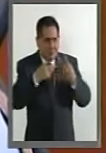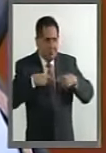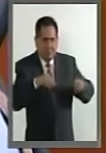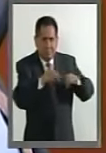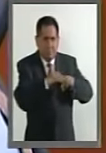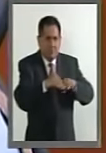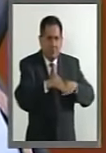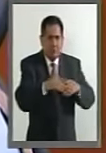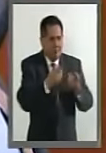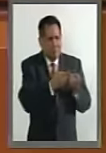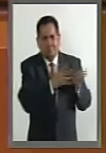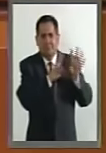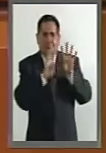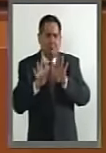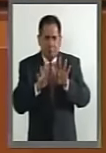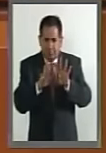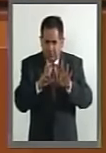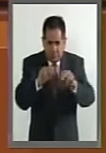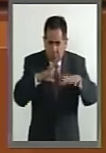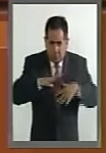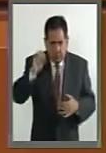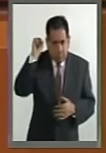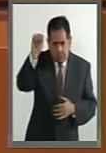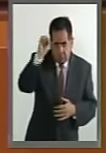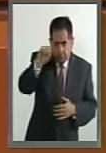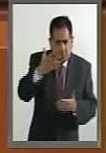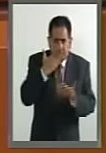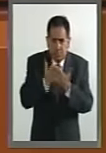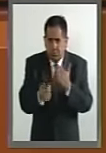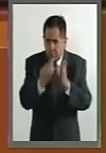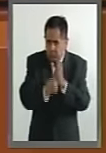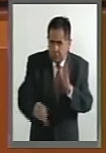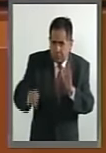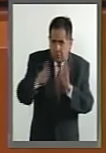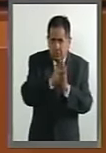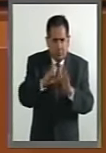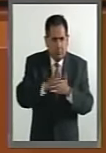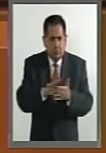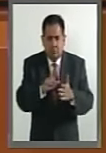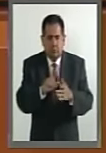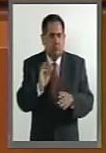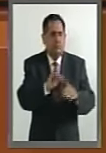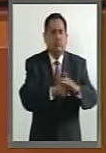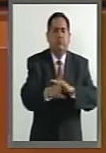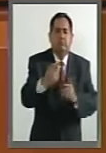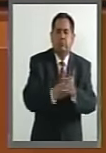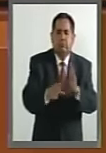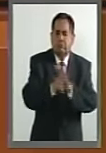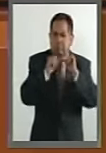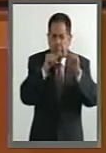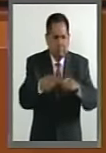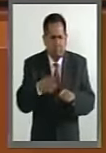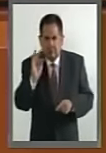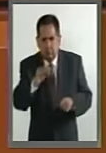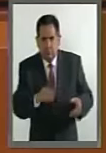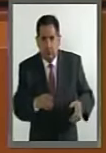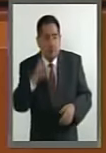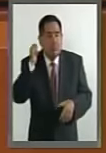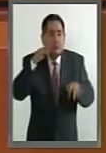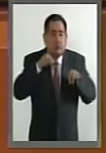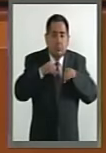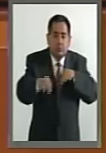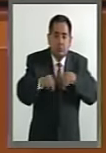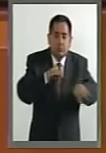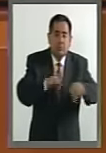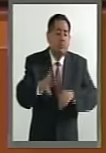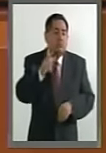subían a plataformas no estaban sindicalizados, no tenían base, no habían comprado su plaza, tal vez, ¿verdad? Pero eran trabajadores de